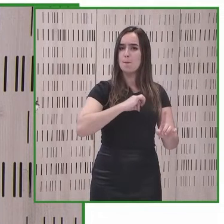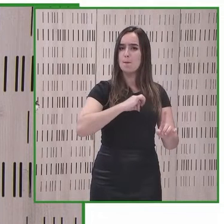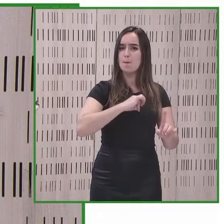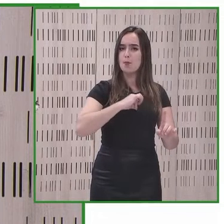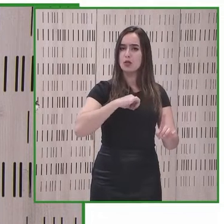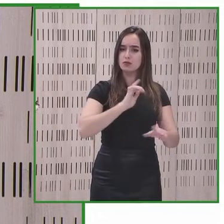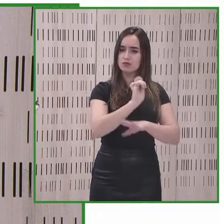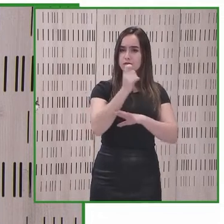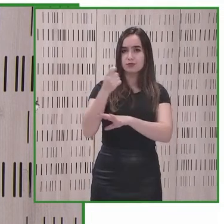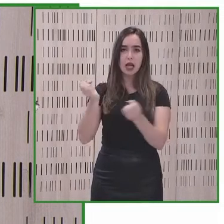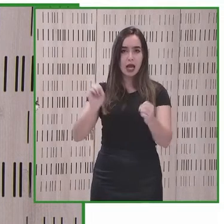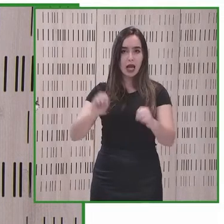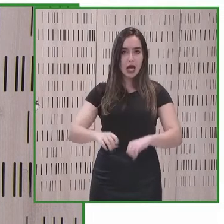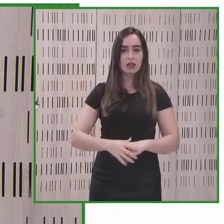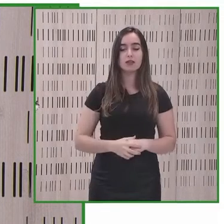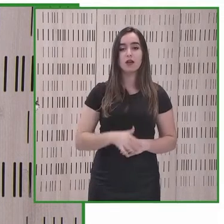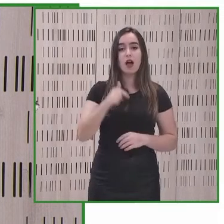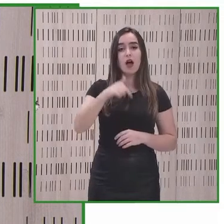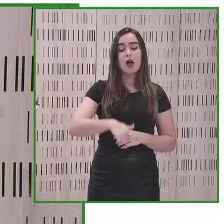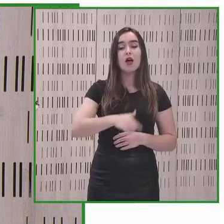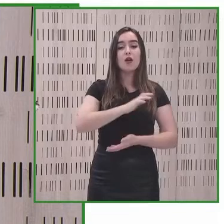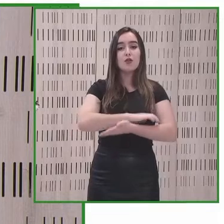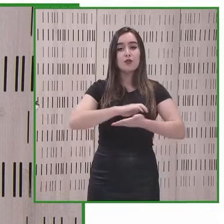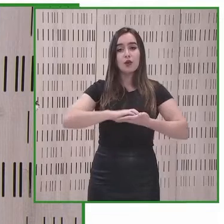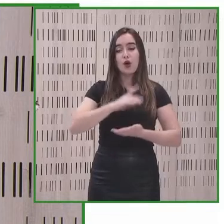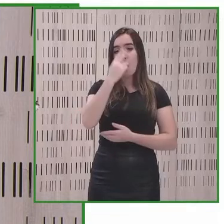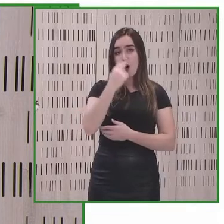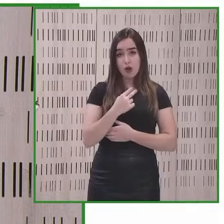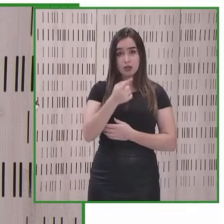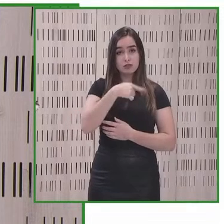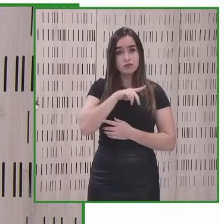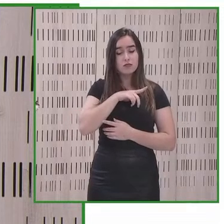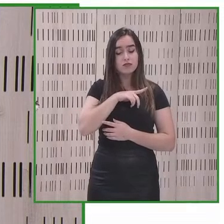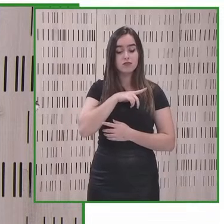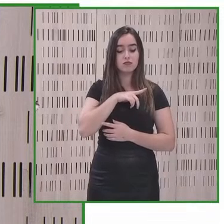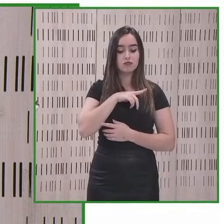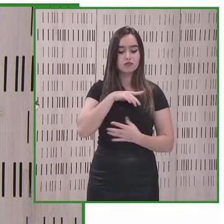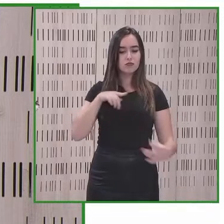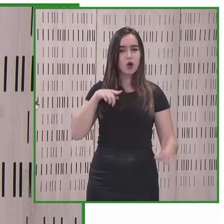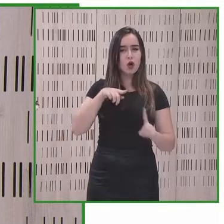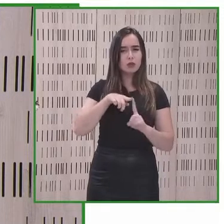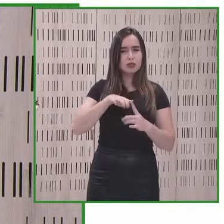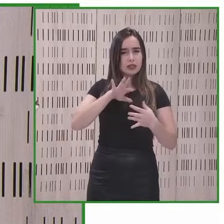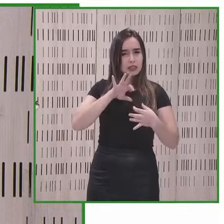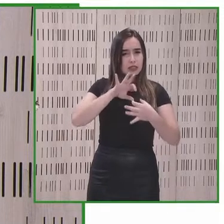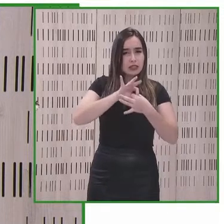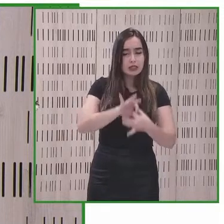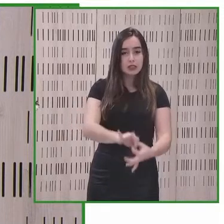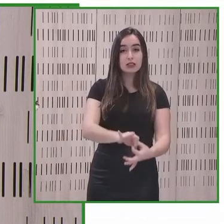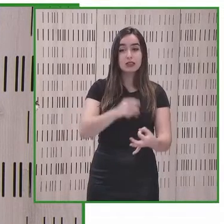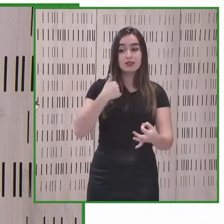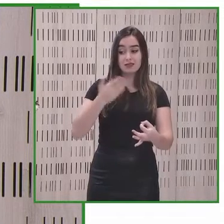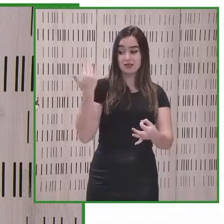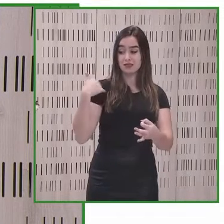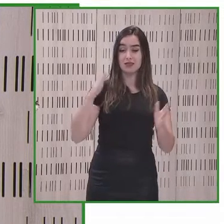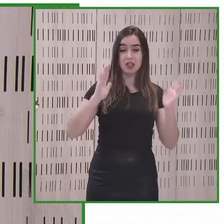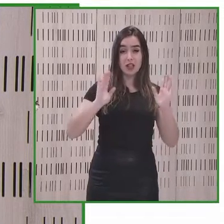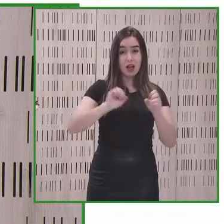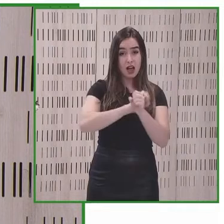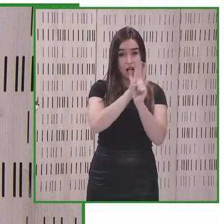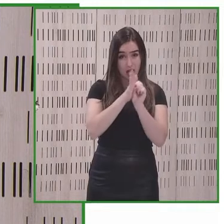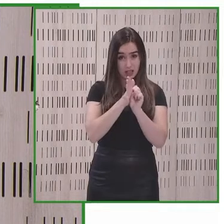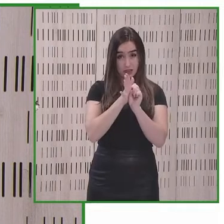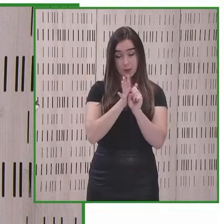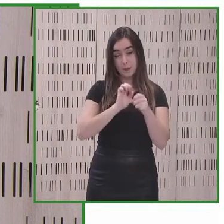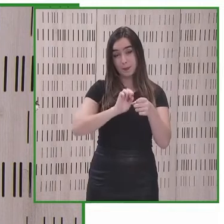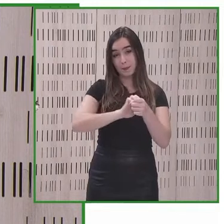con nuestra misión y en el contexto que se produjo en la pandemia y en la post pandemia en el año